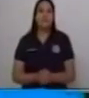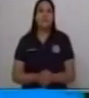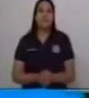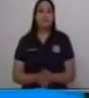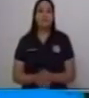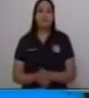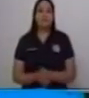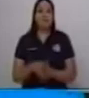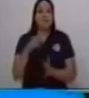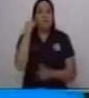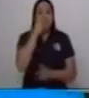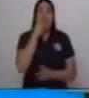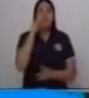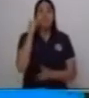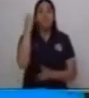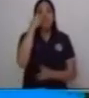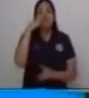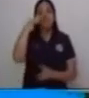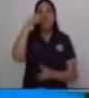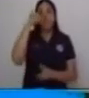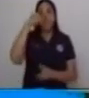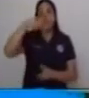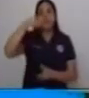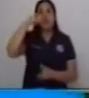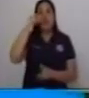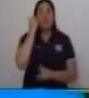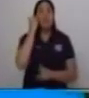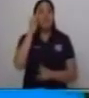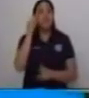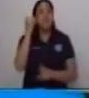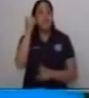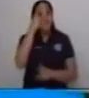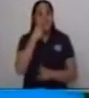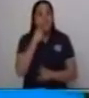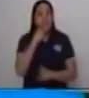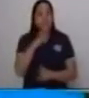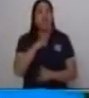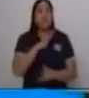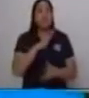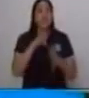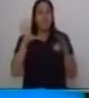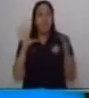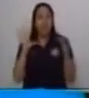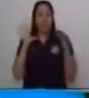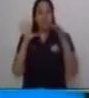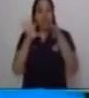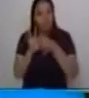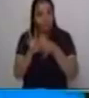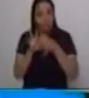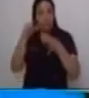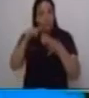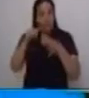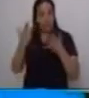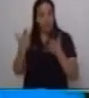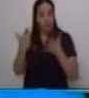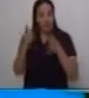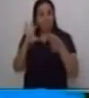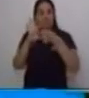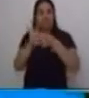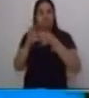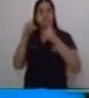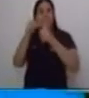las sustantivas tienen nexos si y sus nexos son las siguientes palabras